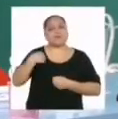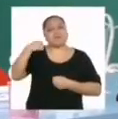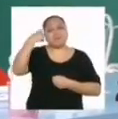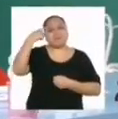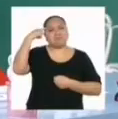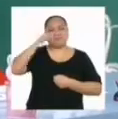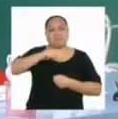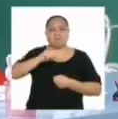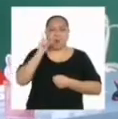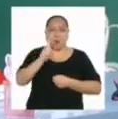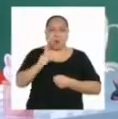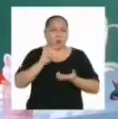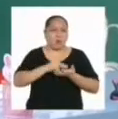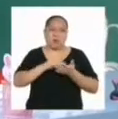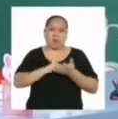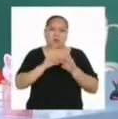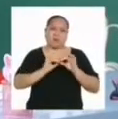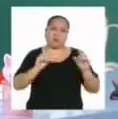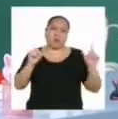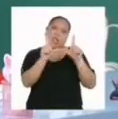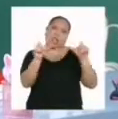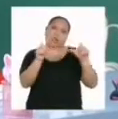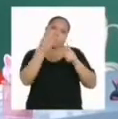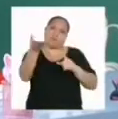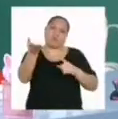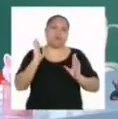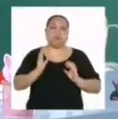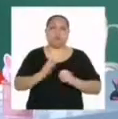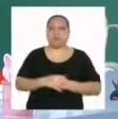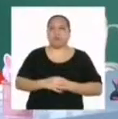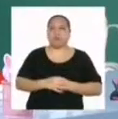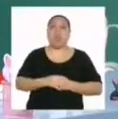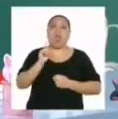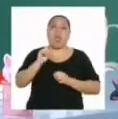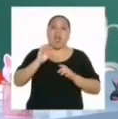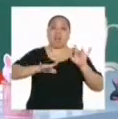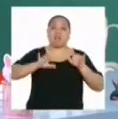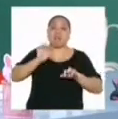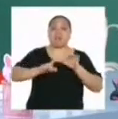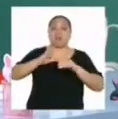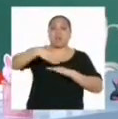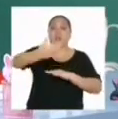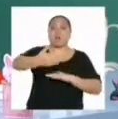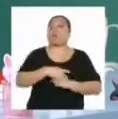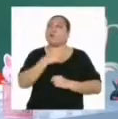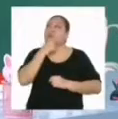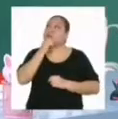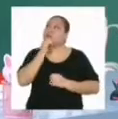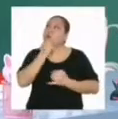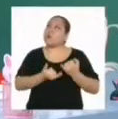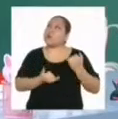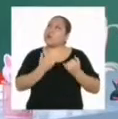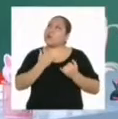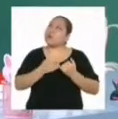Definitivamente, uno de los principales debe ser el televisor. Ah, la computadora también. Y la última, ¿cuál podría